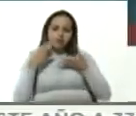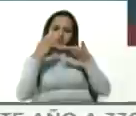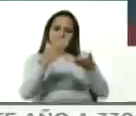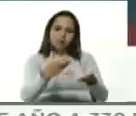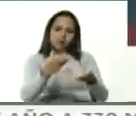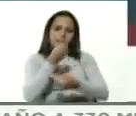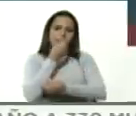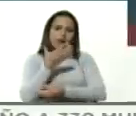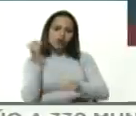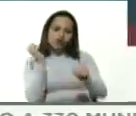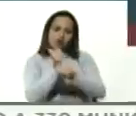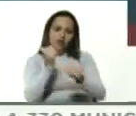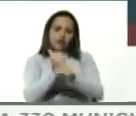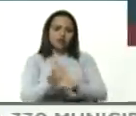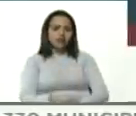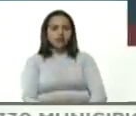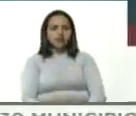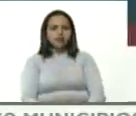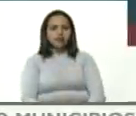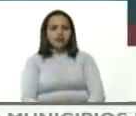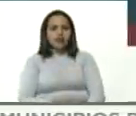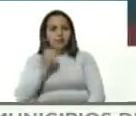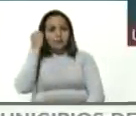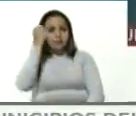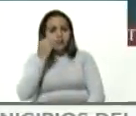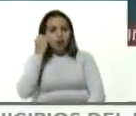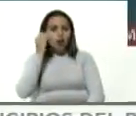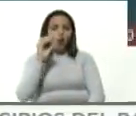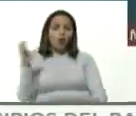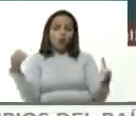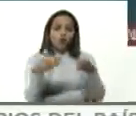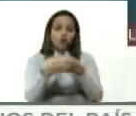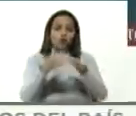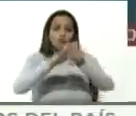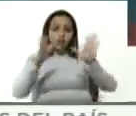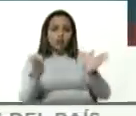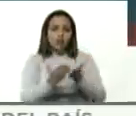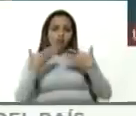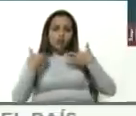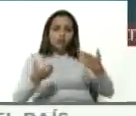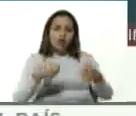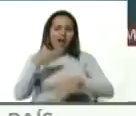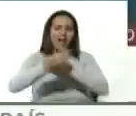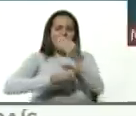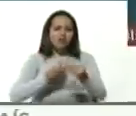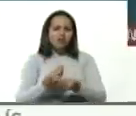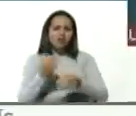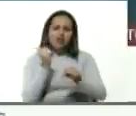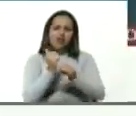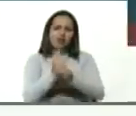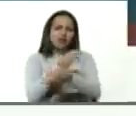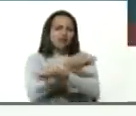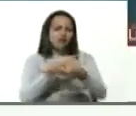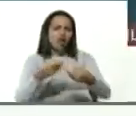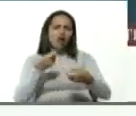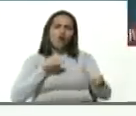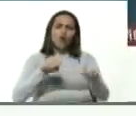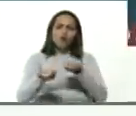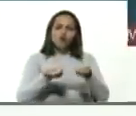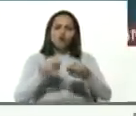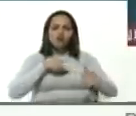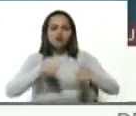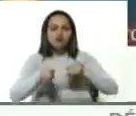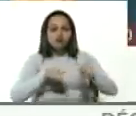gestión. Creemos que así como la OMS, la Organización Mundial de la Salud, ha hecho un trabajo extraordinario de coordinación, el